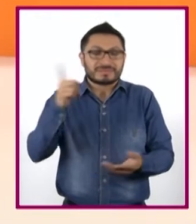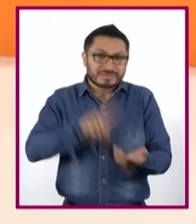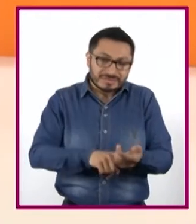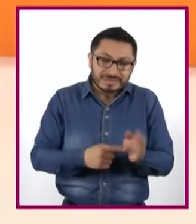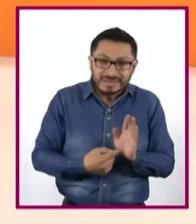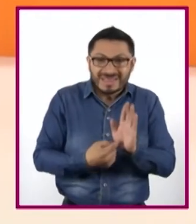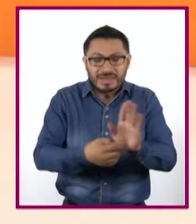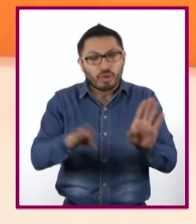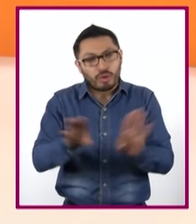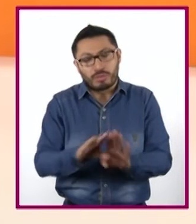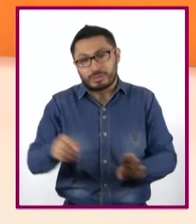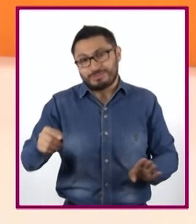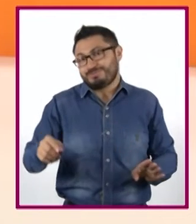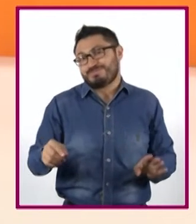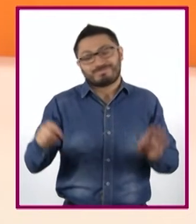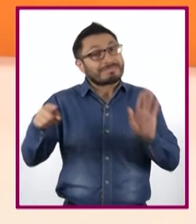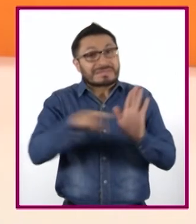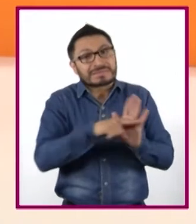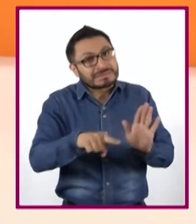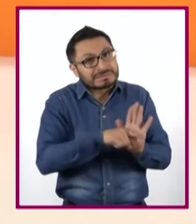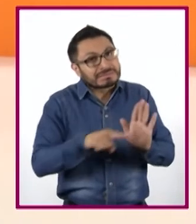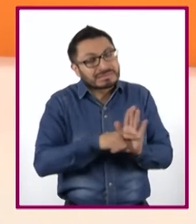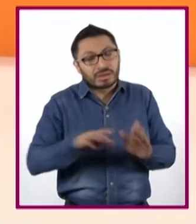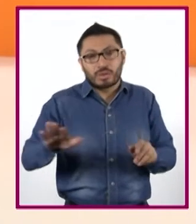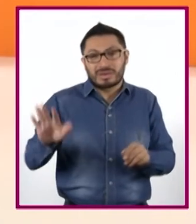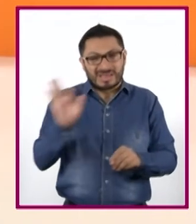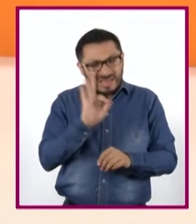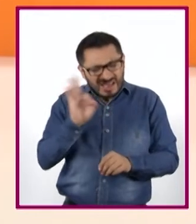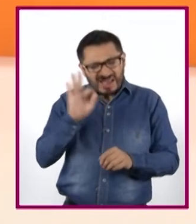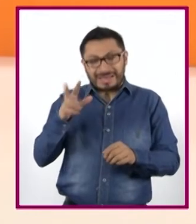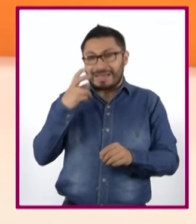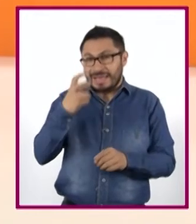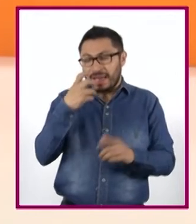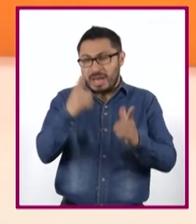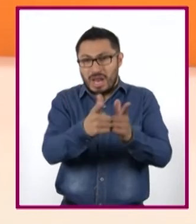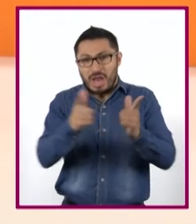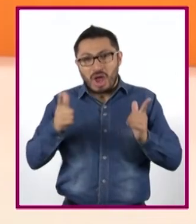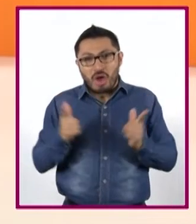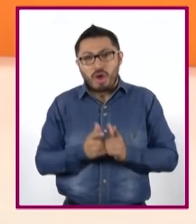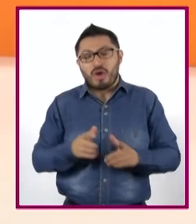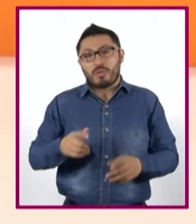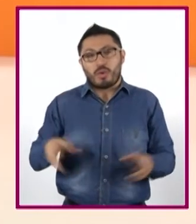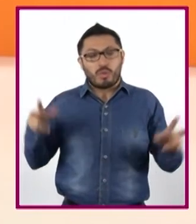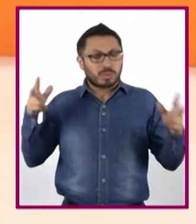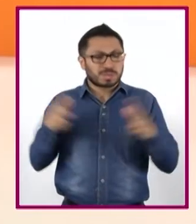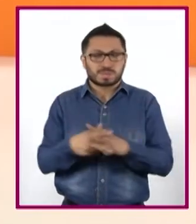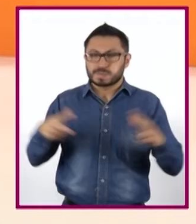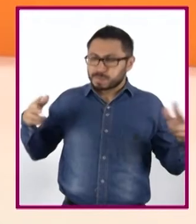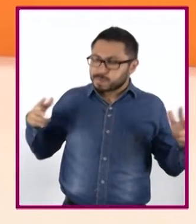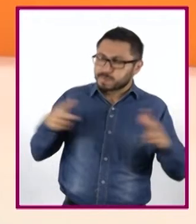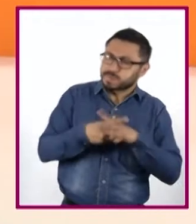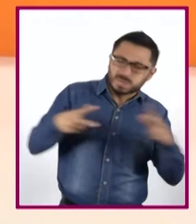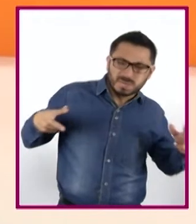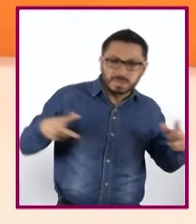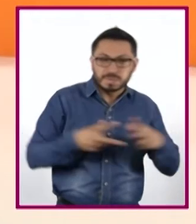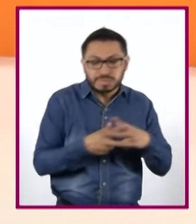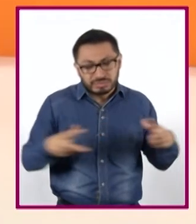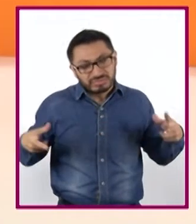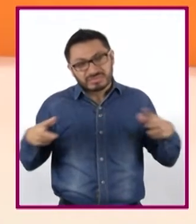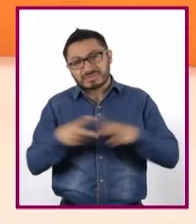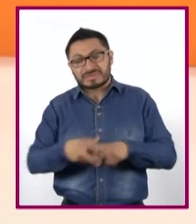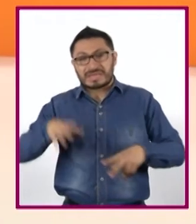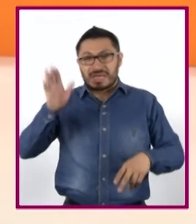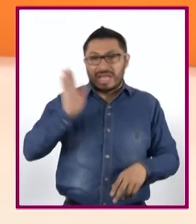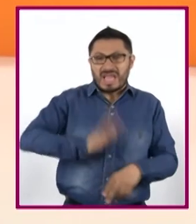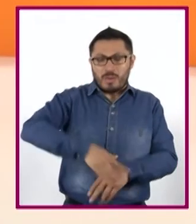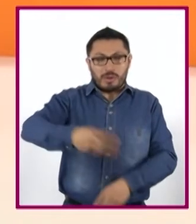forma negativa, probablemente debido a que fue uno de los grupos más combativos y que presentó más